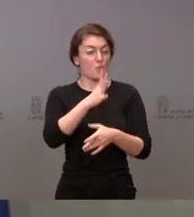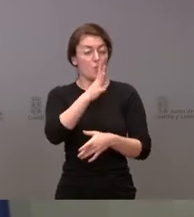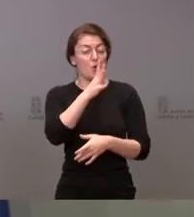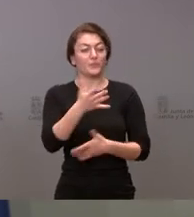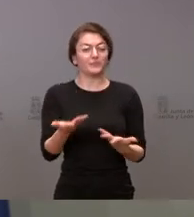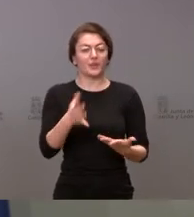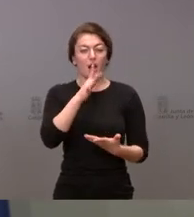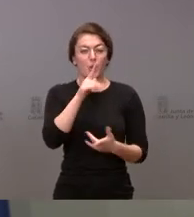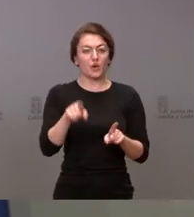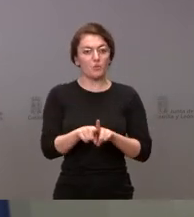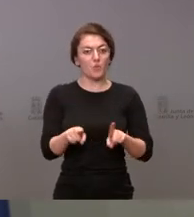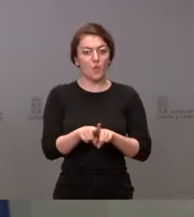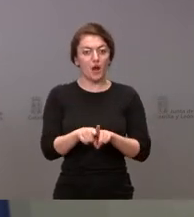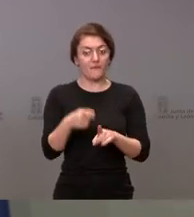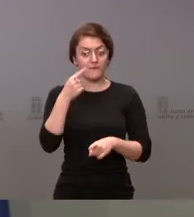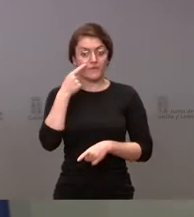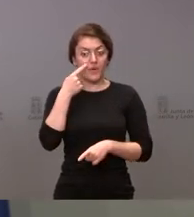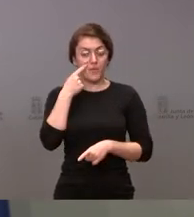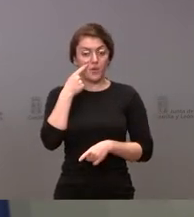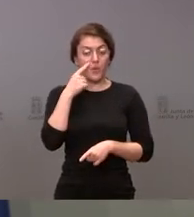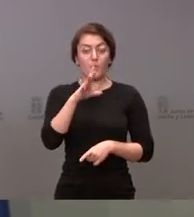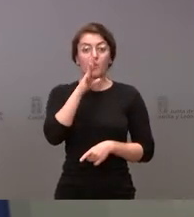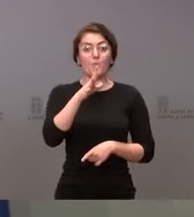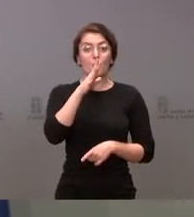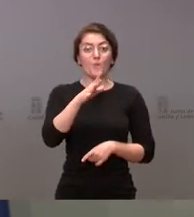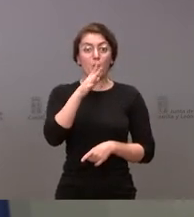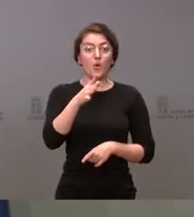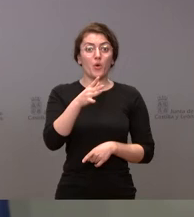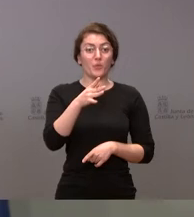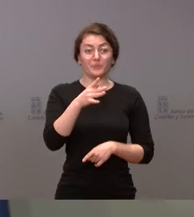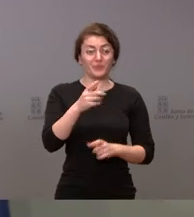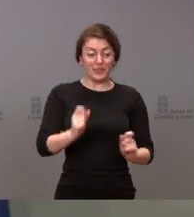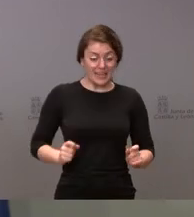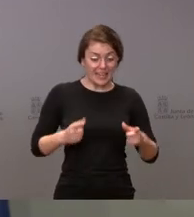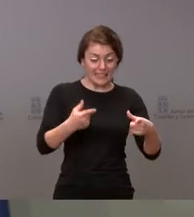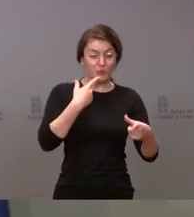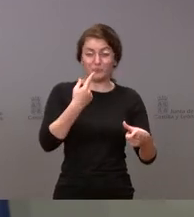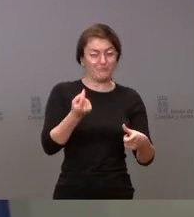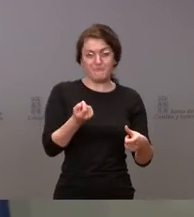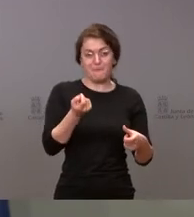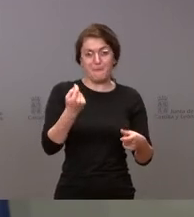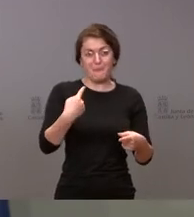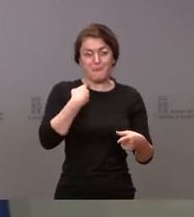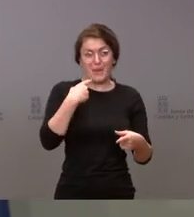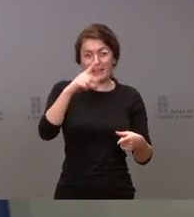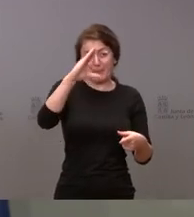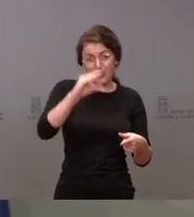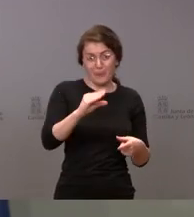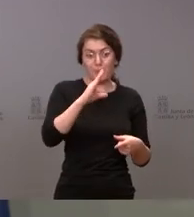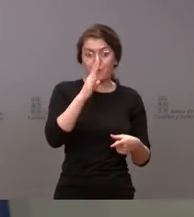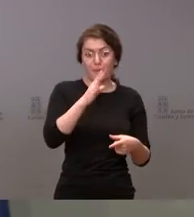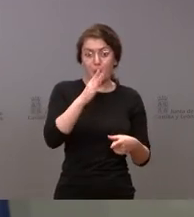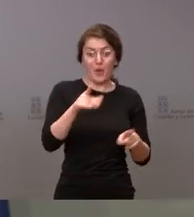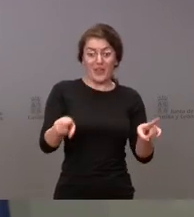pérdida de poder adquisitivo de las retribuciones del conjunto de los trabajadores, básicamente porque, aunque se produzcan